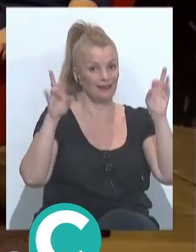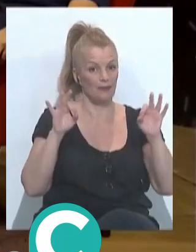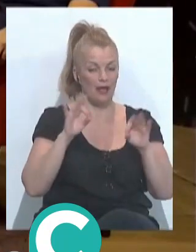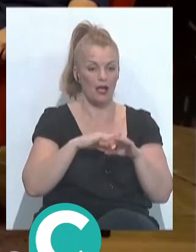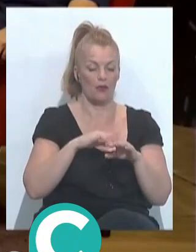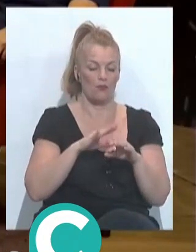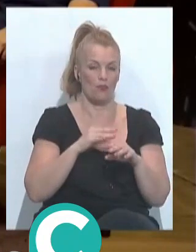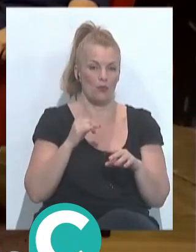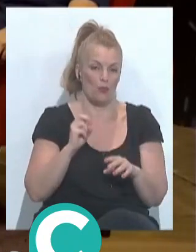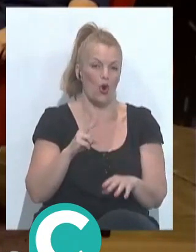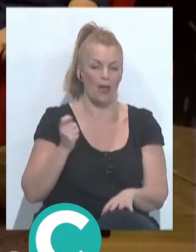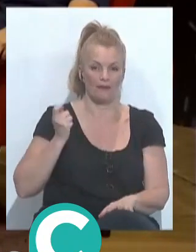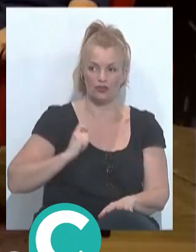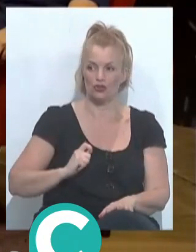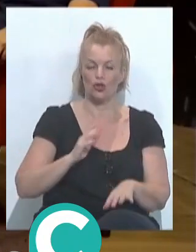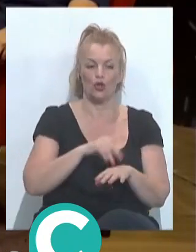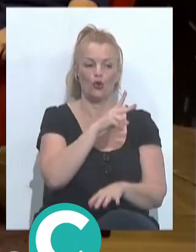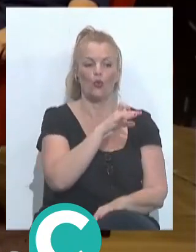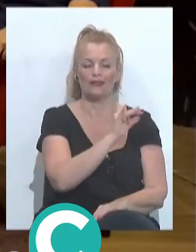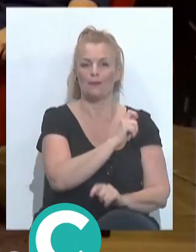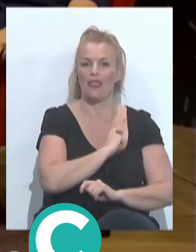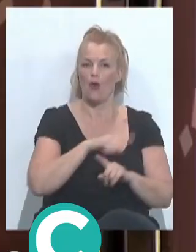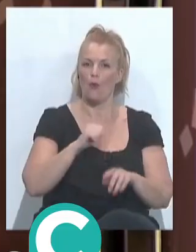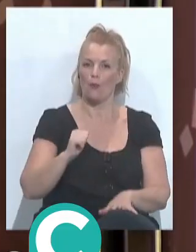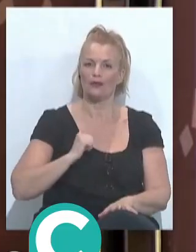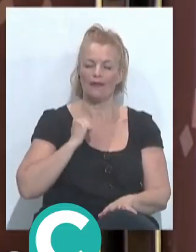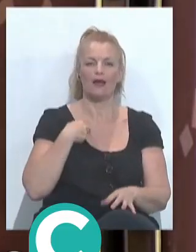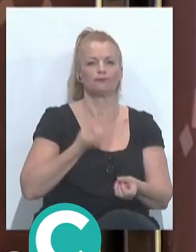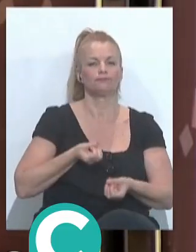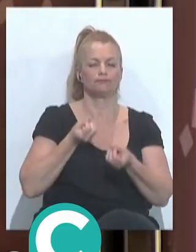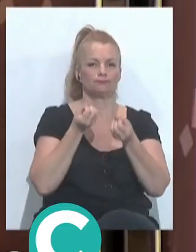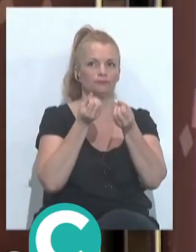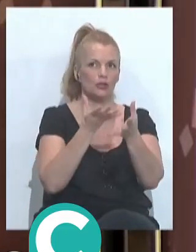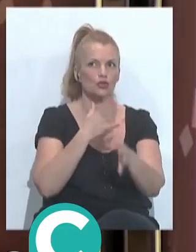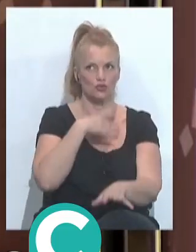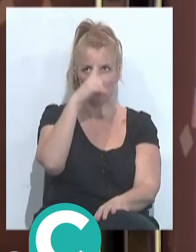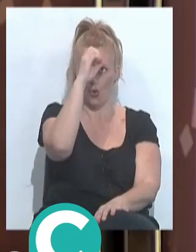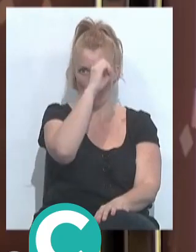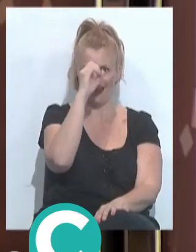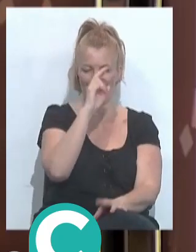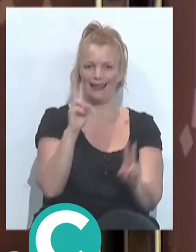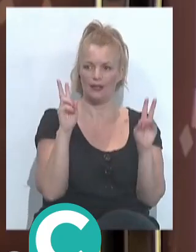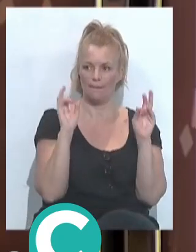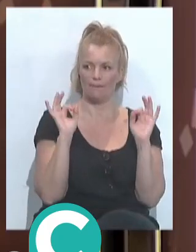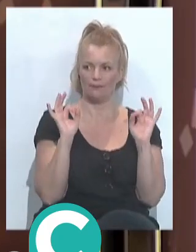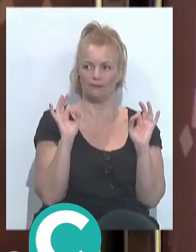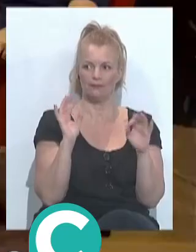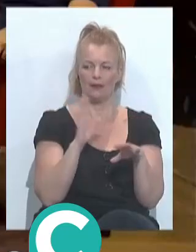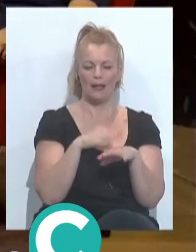profesión, por supuesto, Luis me das la oportunidad de que refleje o que opine sobre, bueno, quién